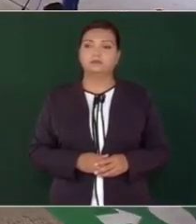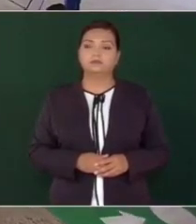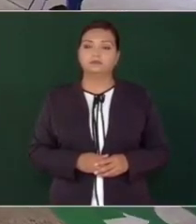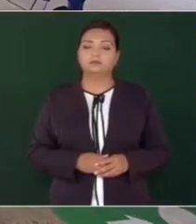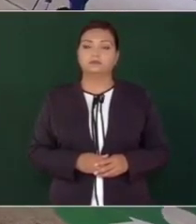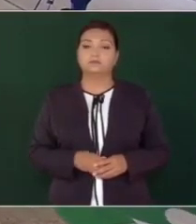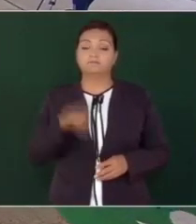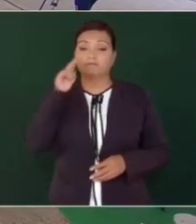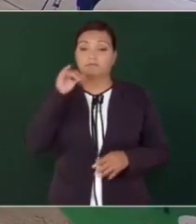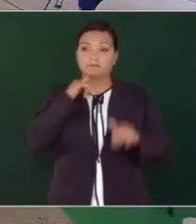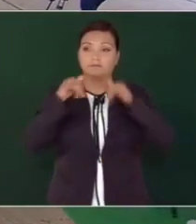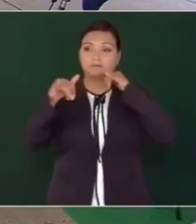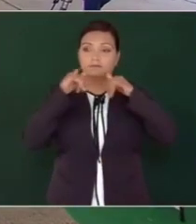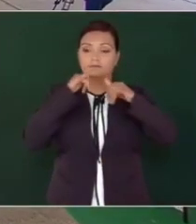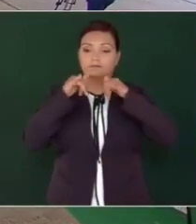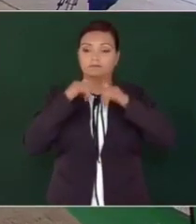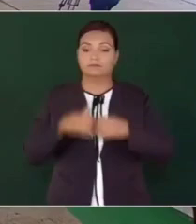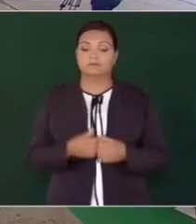Sí.